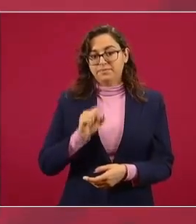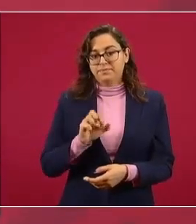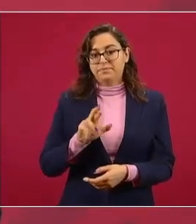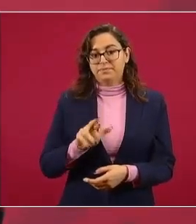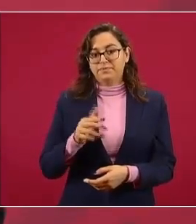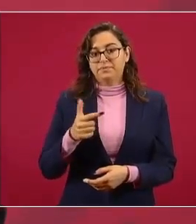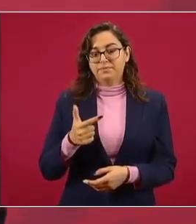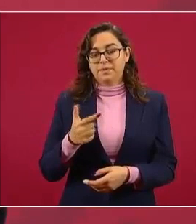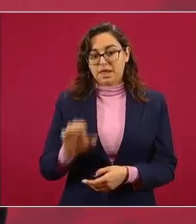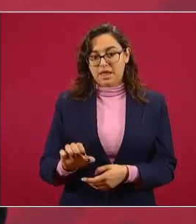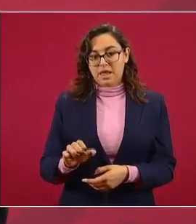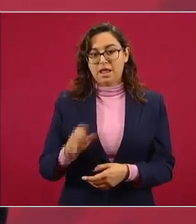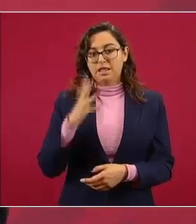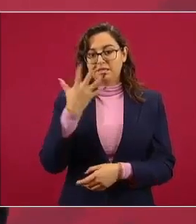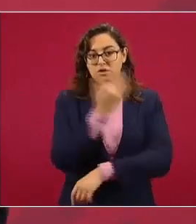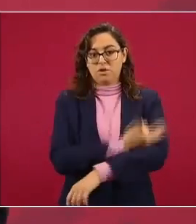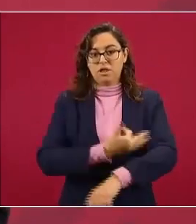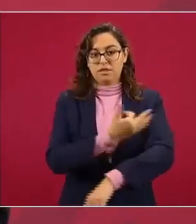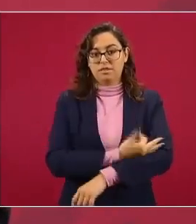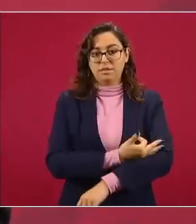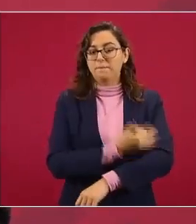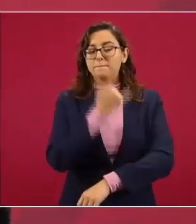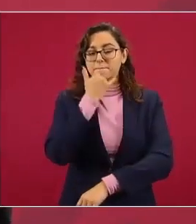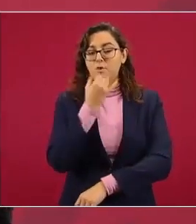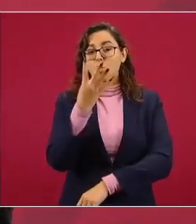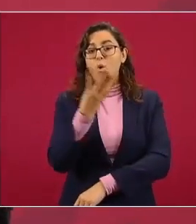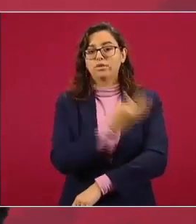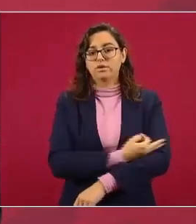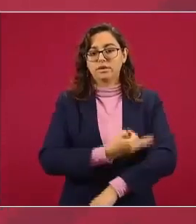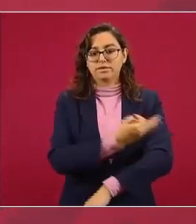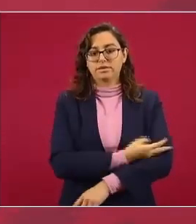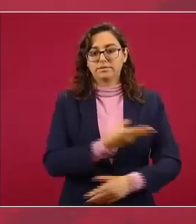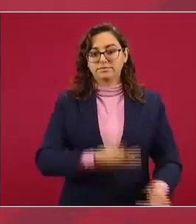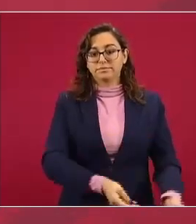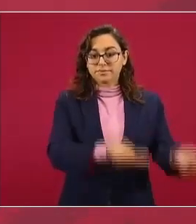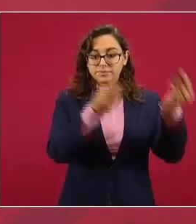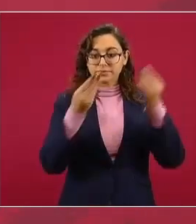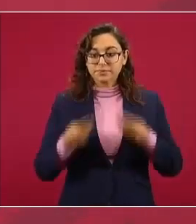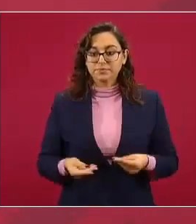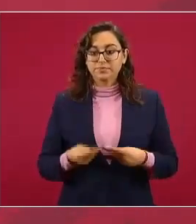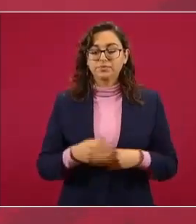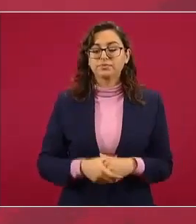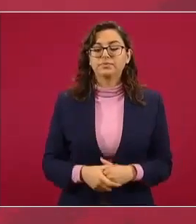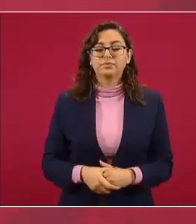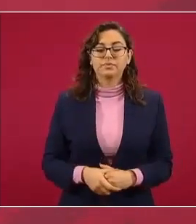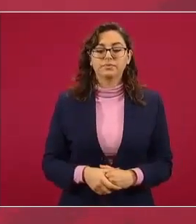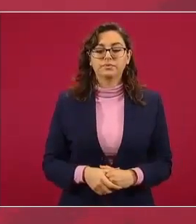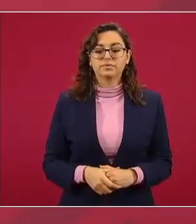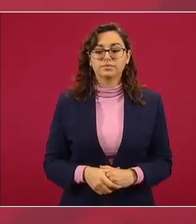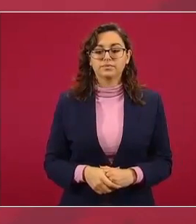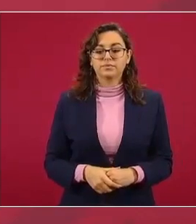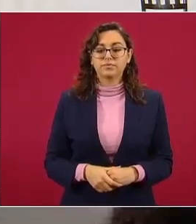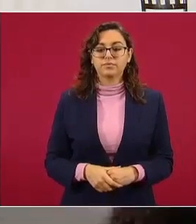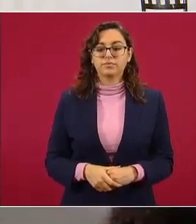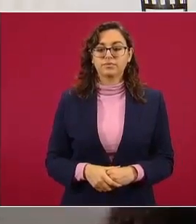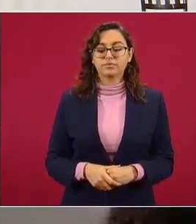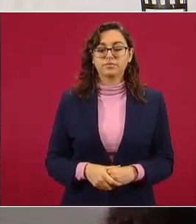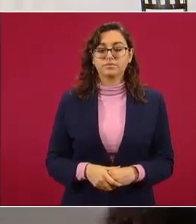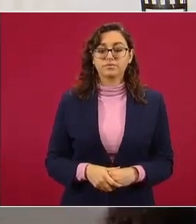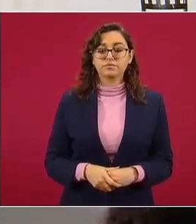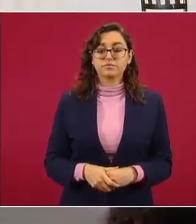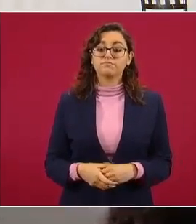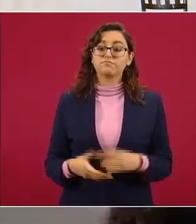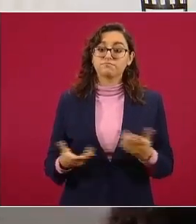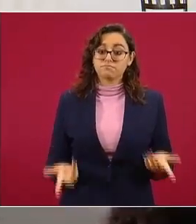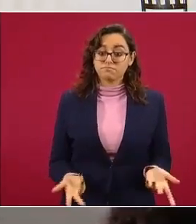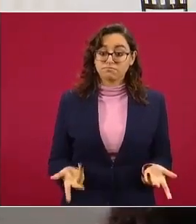a partir de las cinco de la tarde perdón de las cuatro de la tarde cinco de la tarde hora de Nueva York el día de hoy en consecuencia a